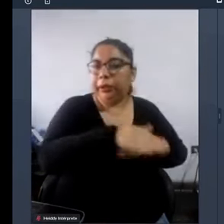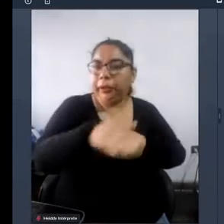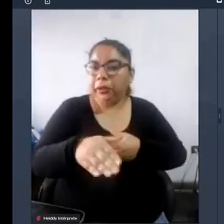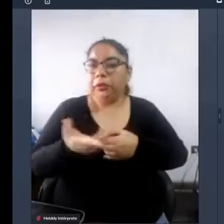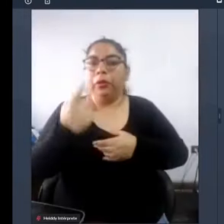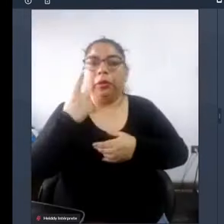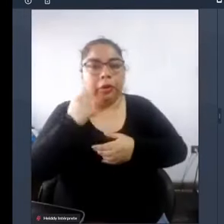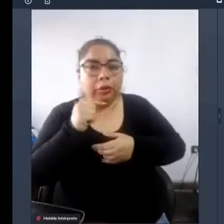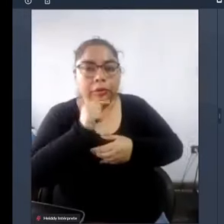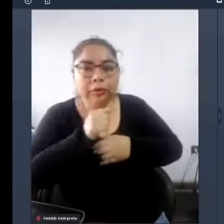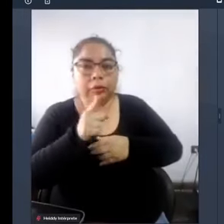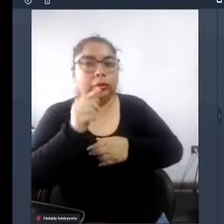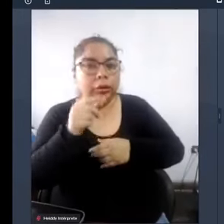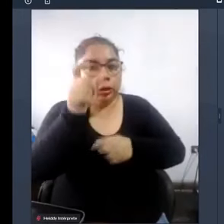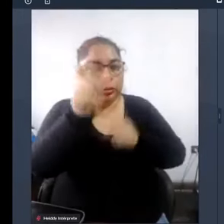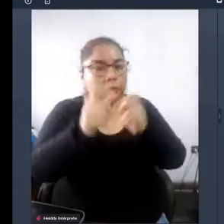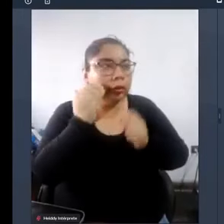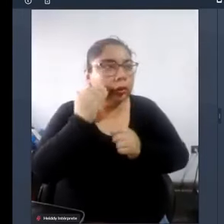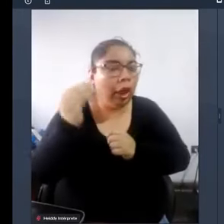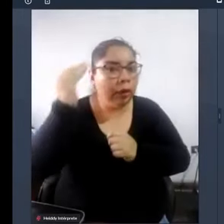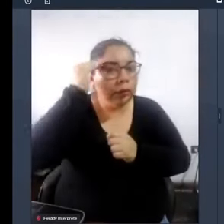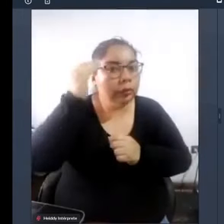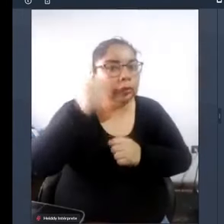de las personas adultos mayores